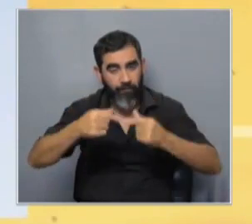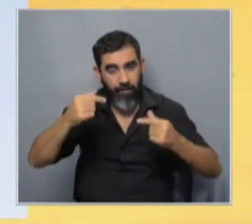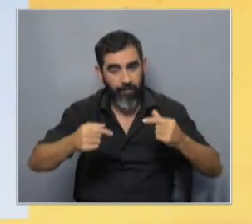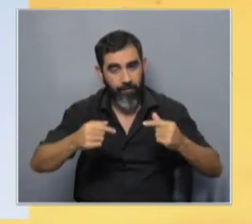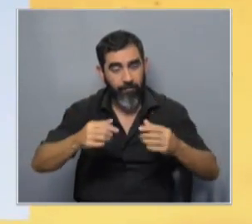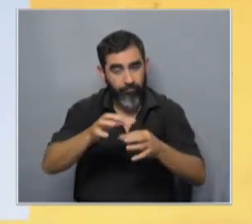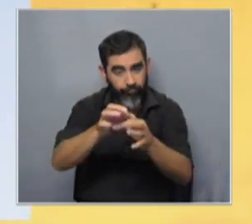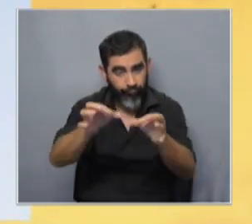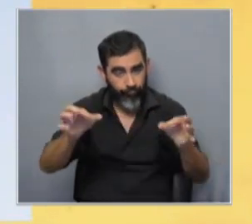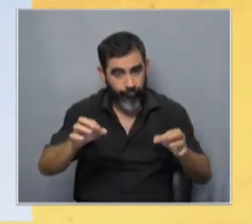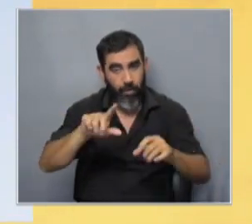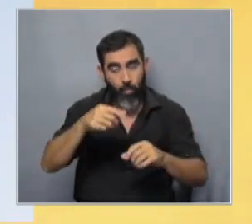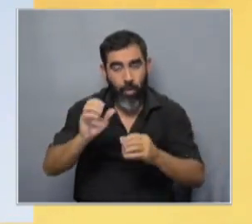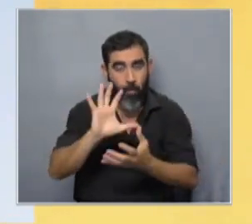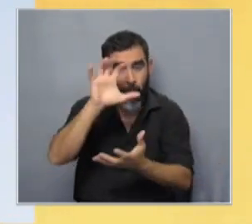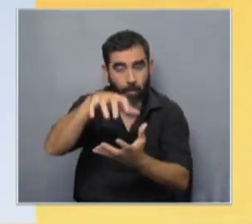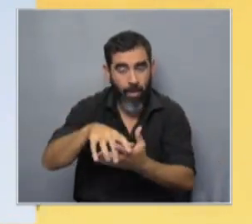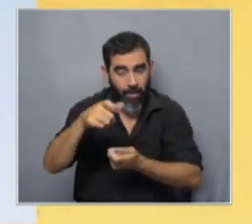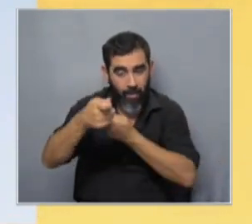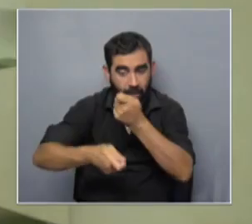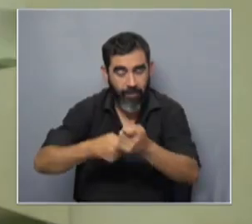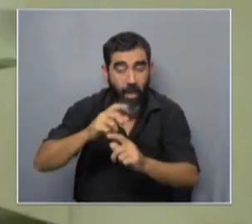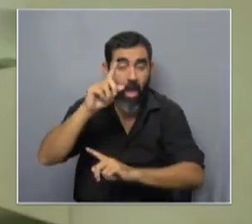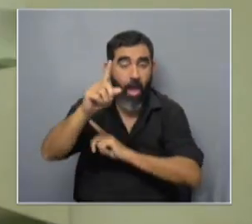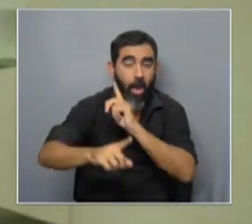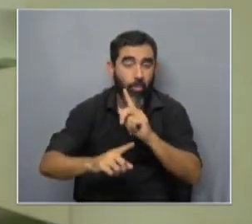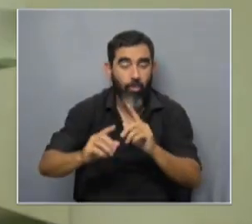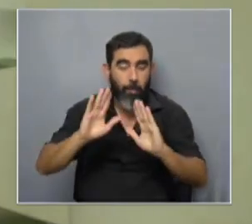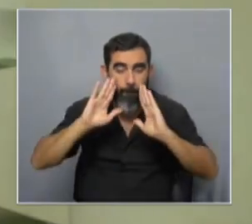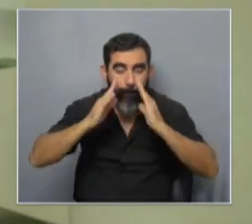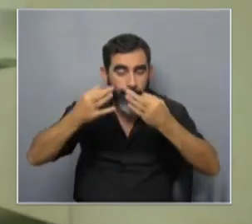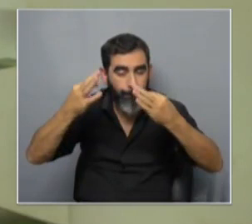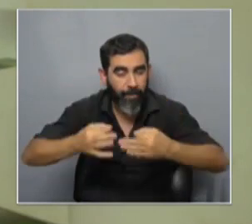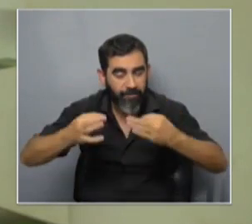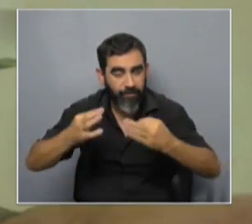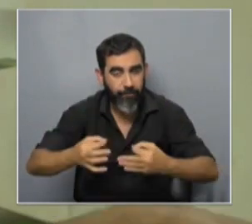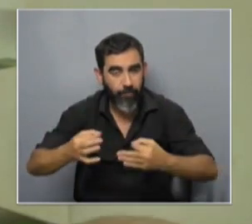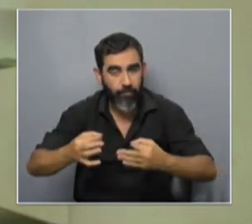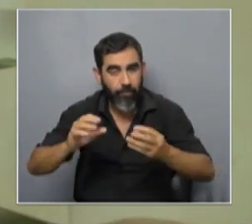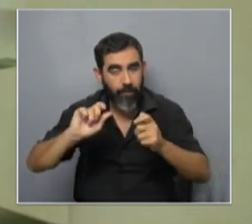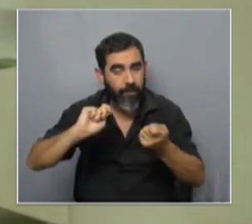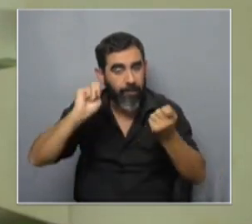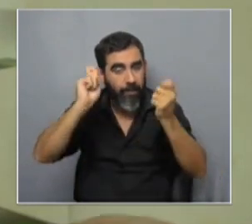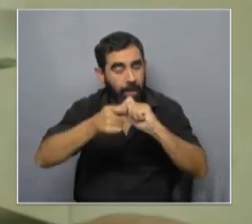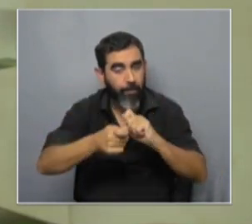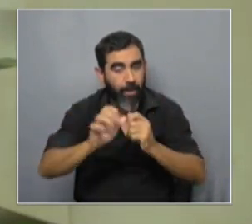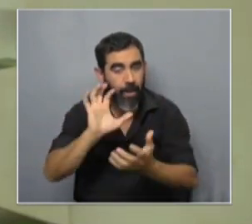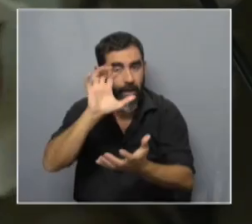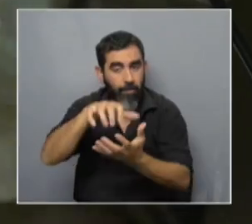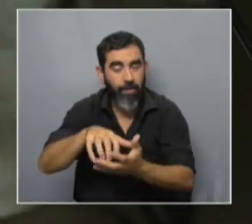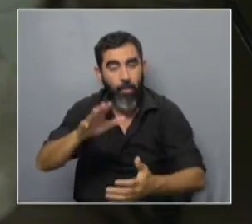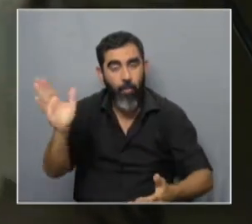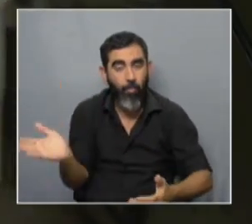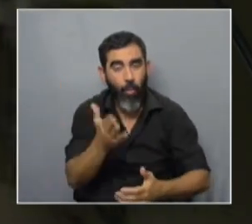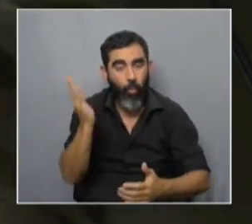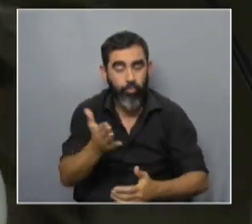que se crea la planta algunos de esos desarrollos en nichos muy específicos se fueron trasladando a la planta para producir